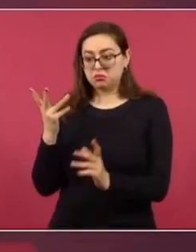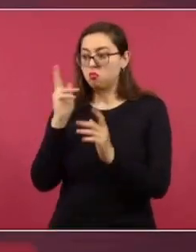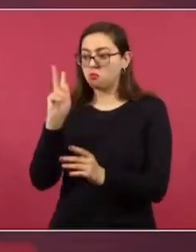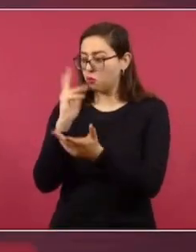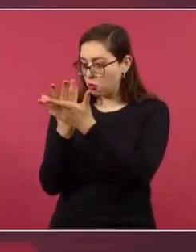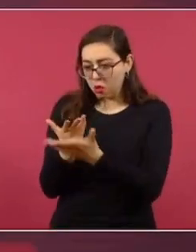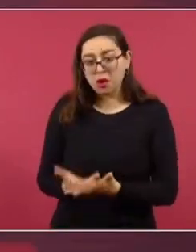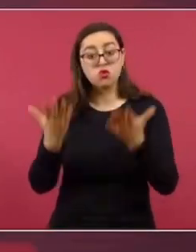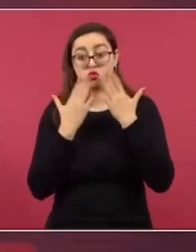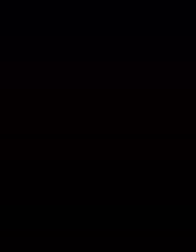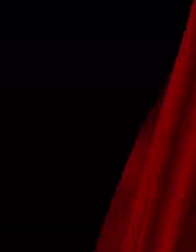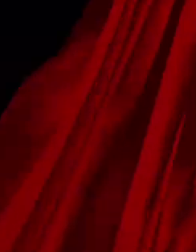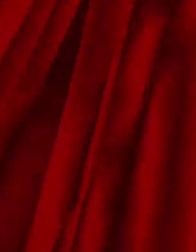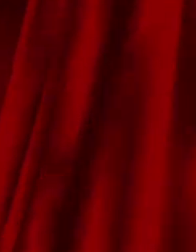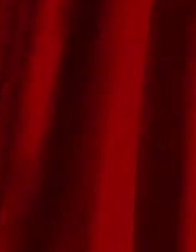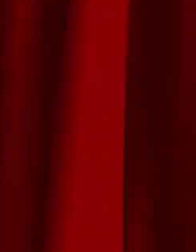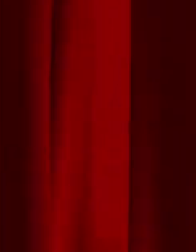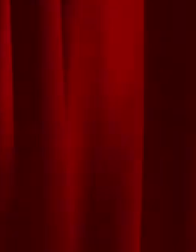no había pruebas.